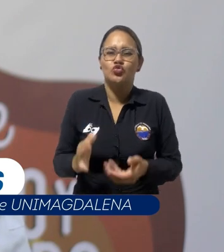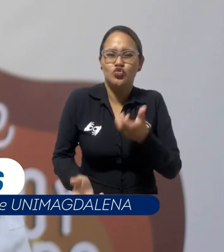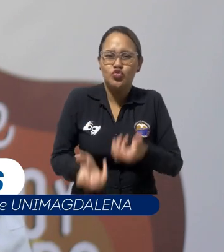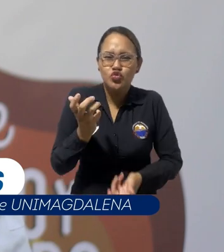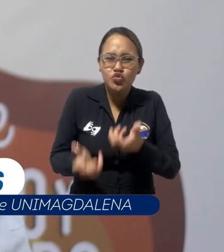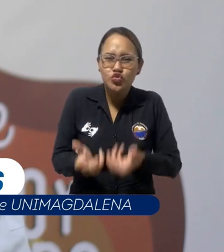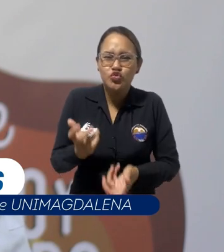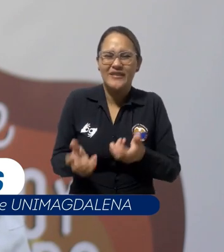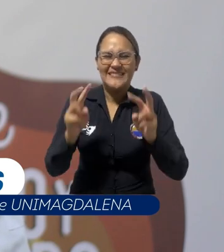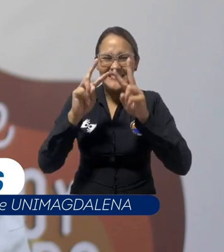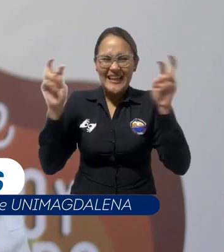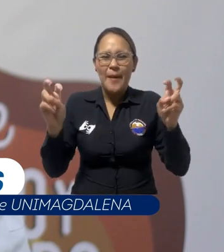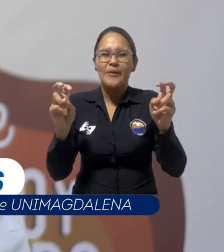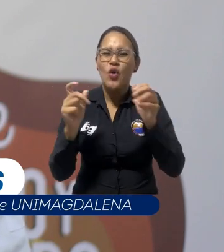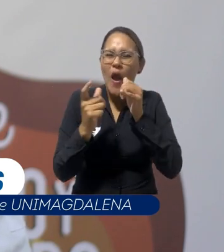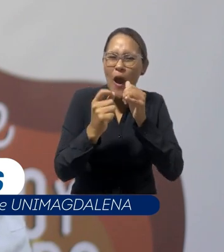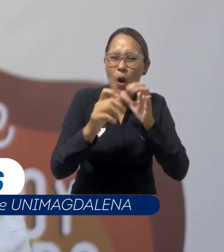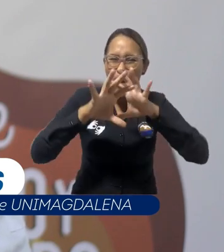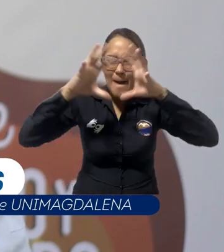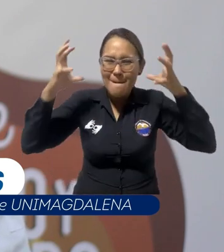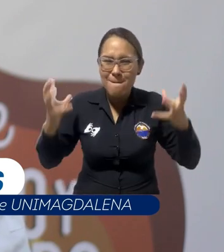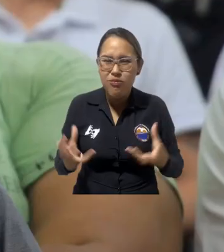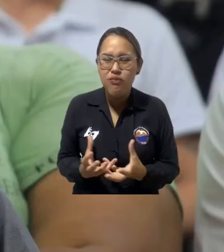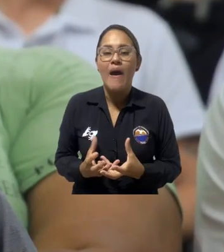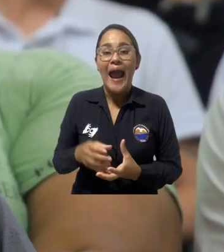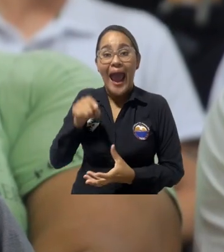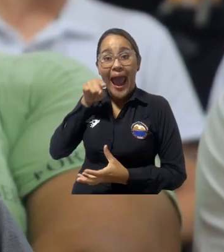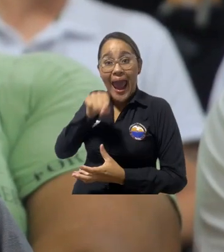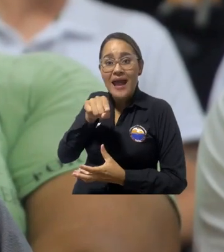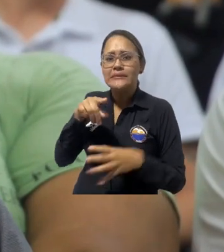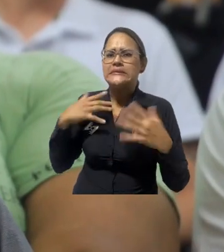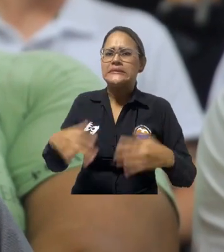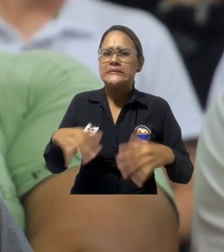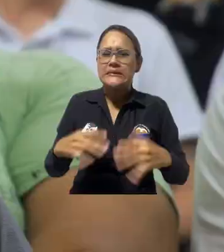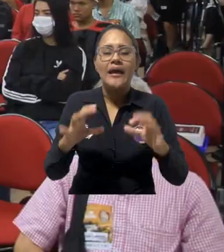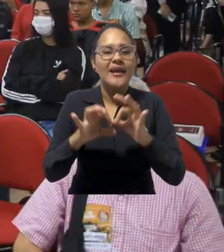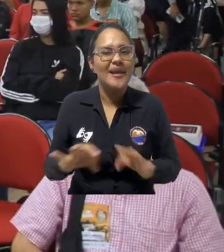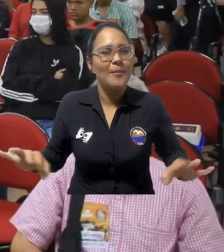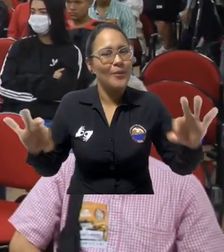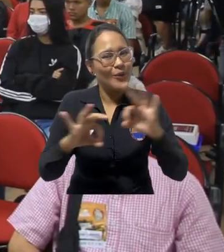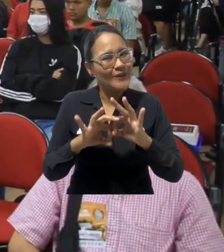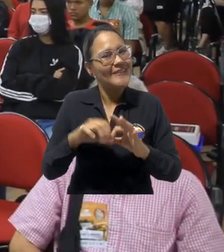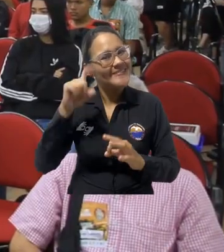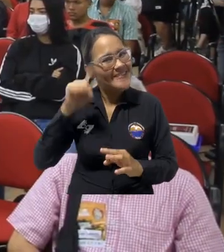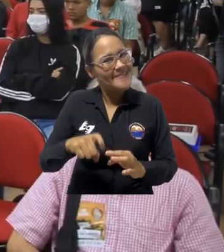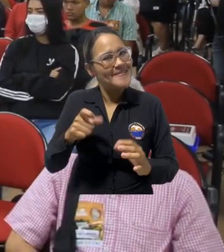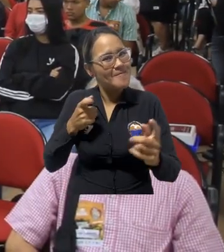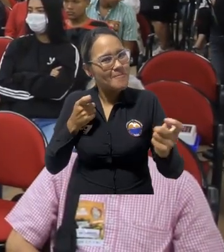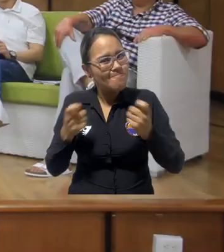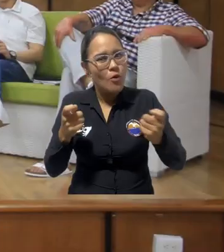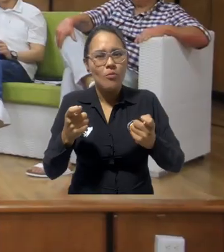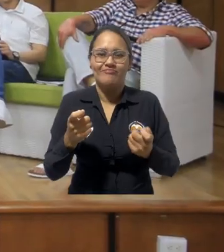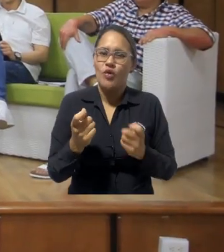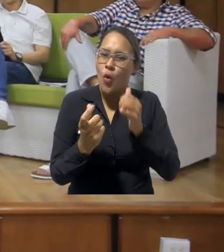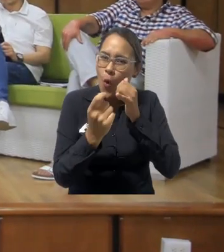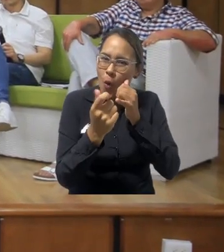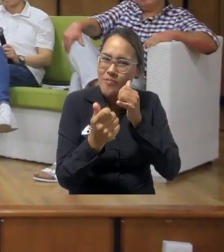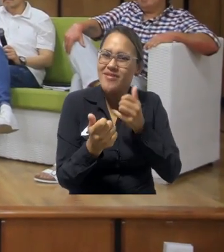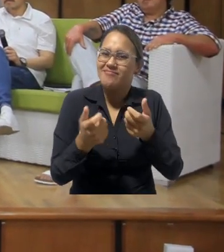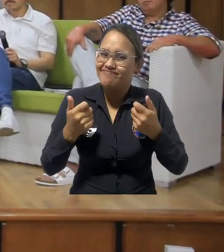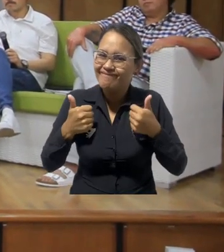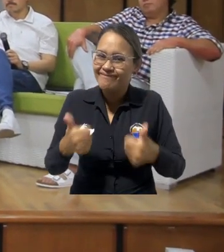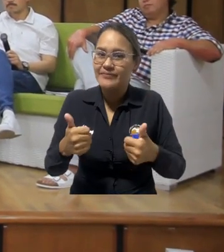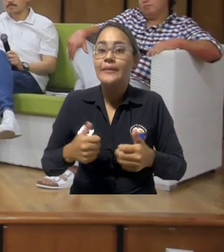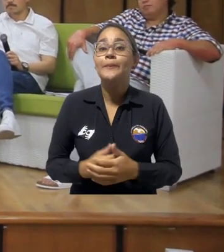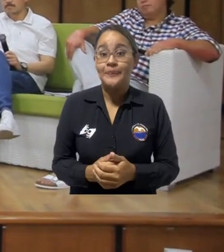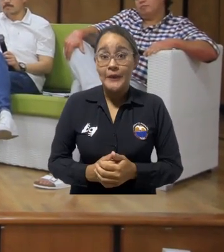la cocina circular o la economía circular son garantes de la proyección económica del sector. Este